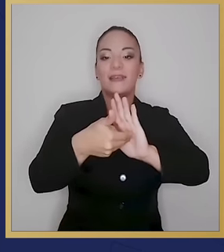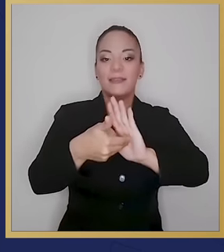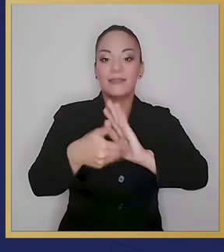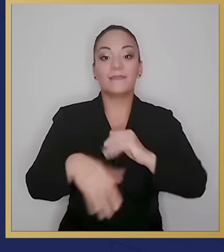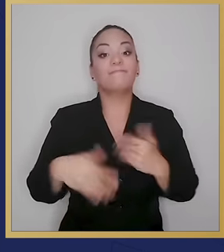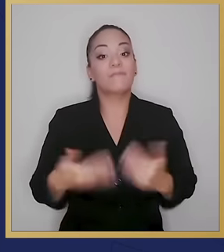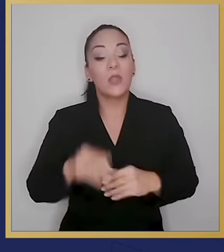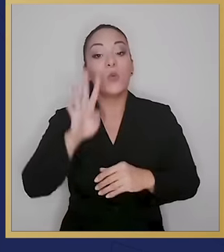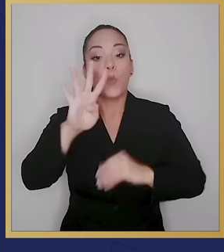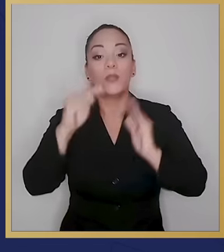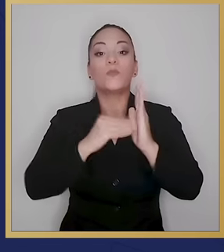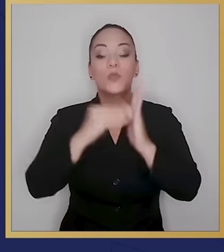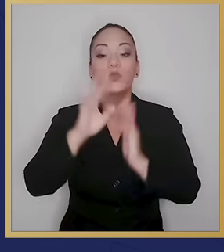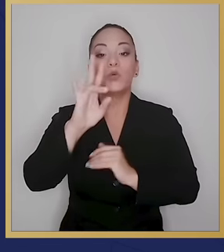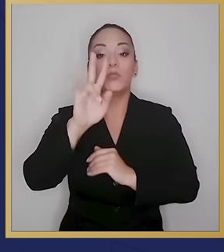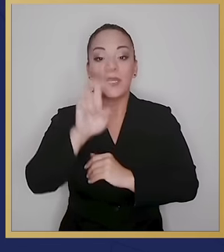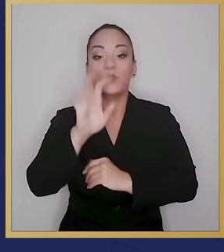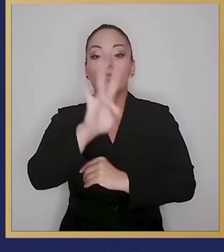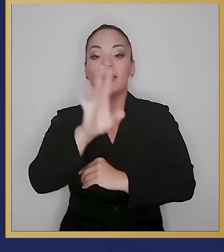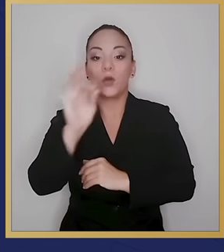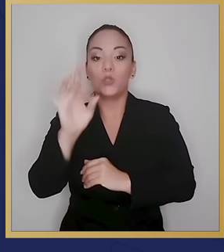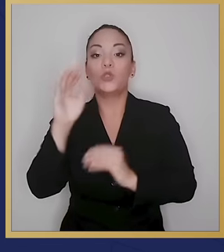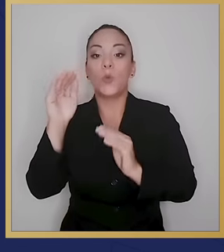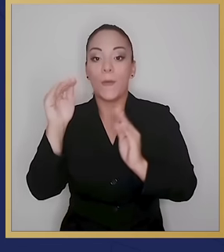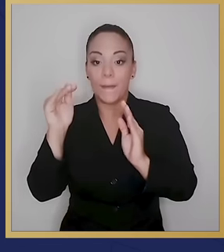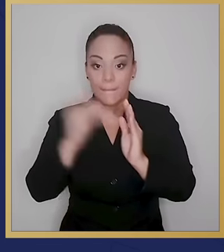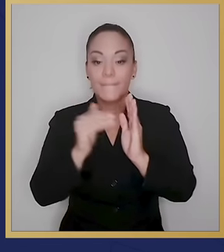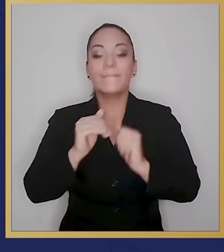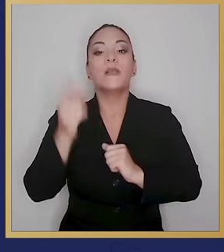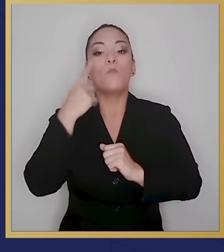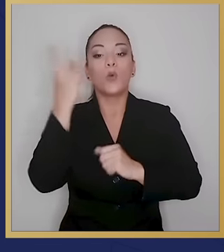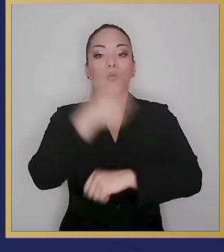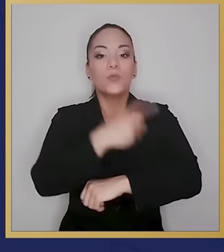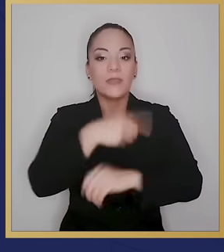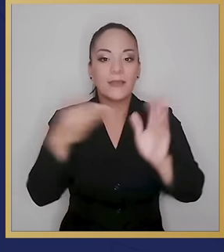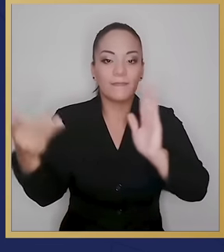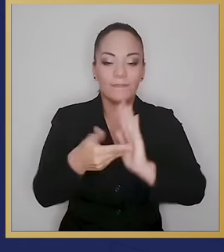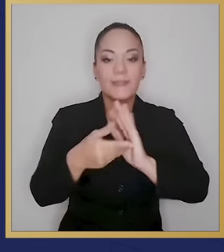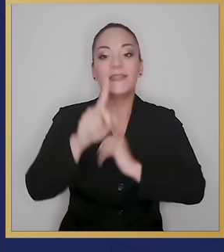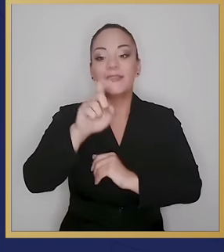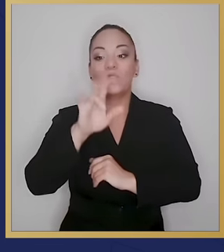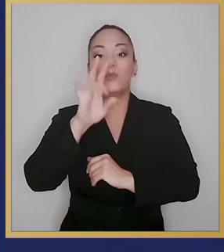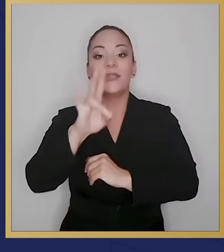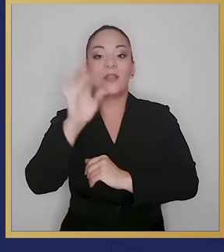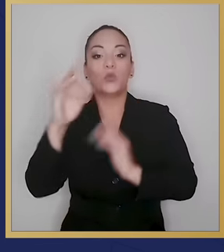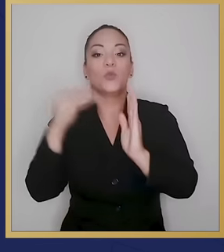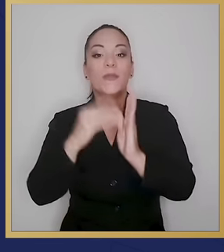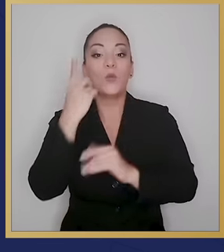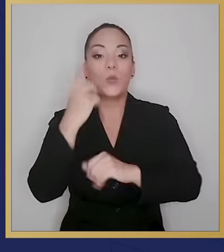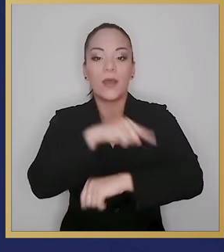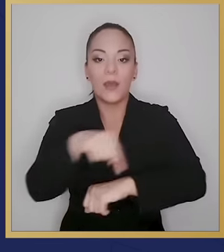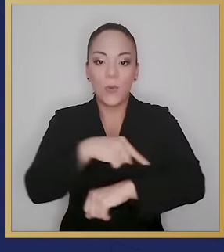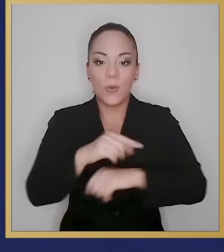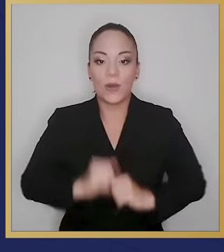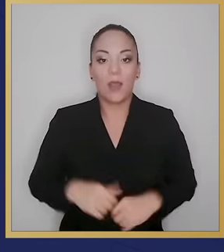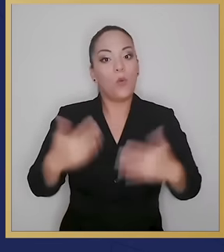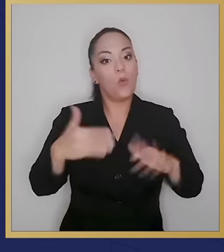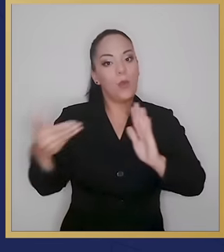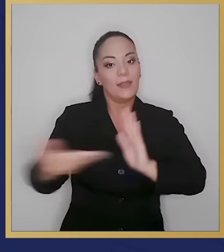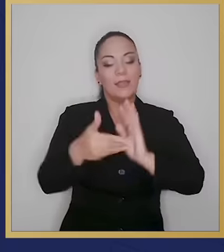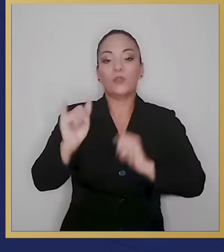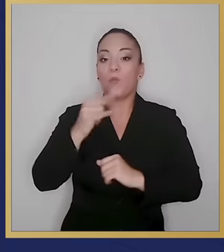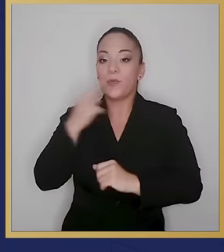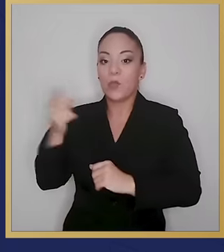ataques, 4.278.000 ataques por día, 178.000 por hora, como dijo nuestro